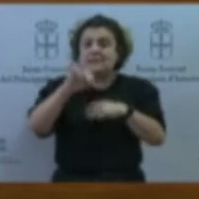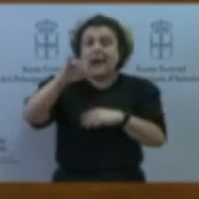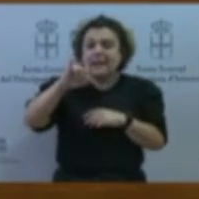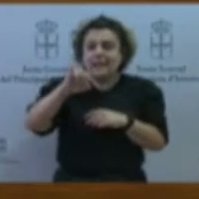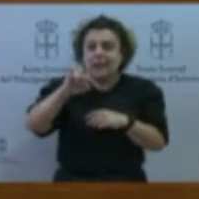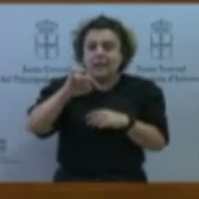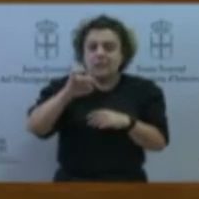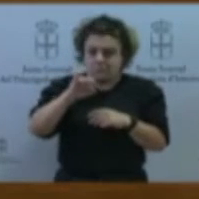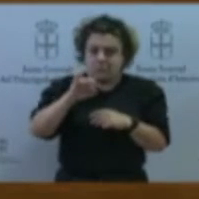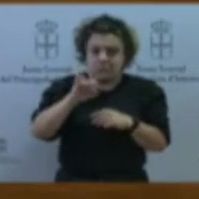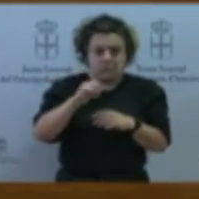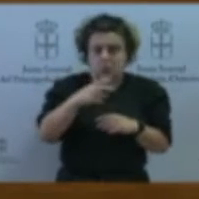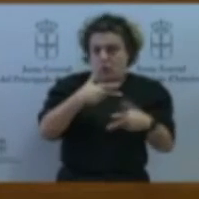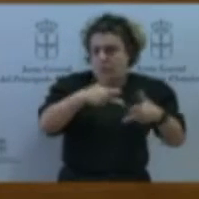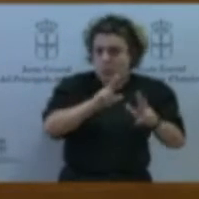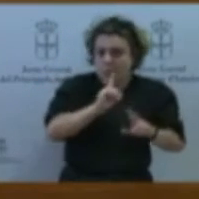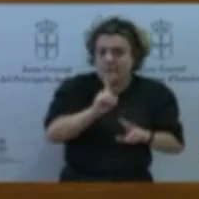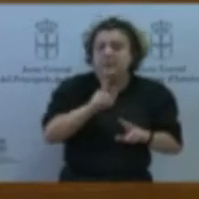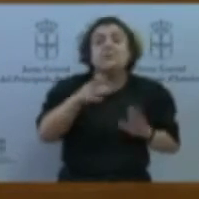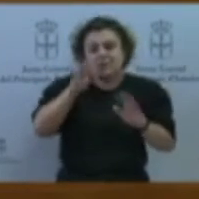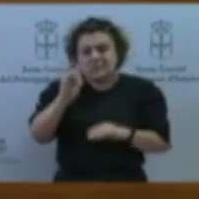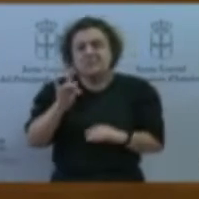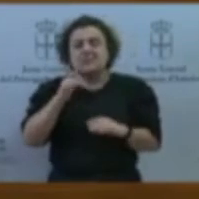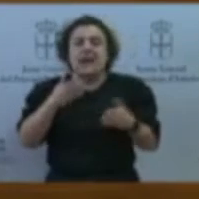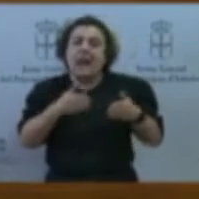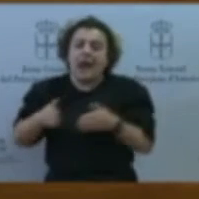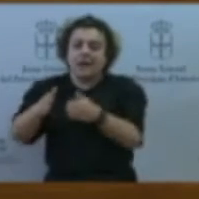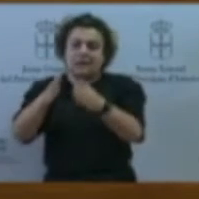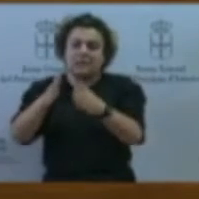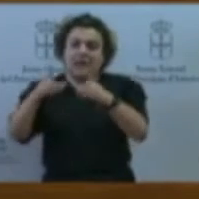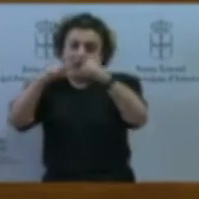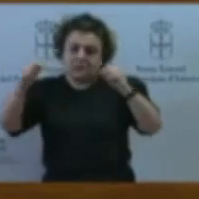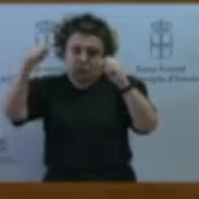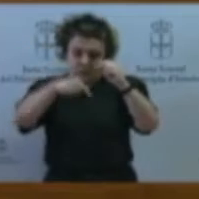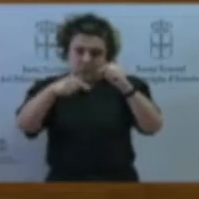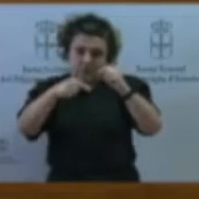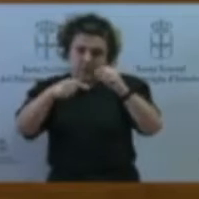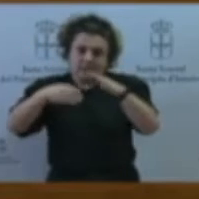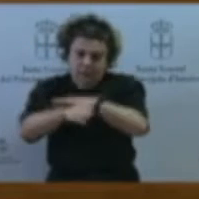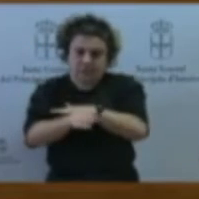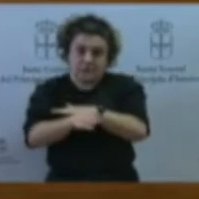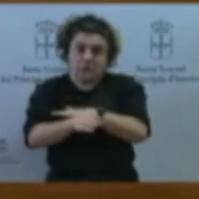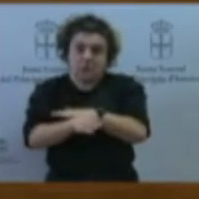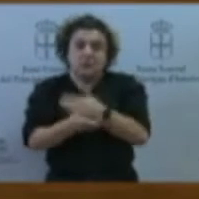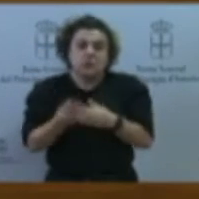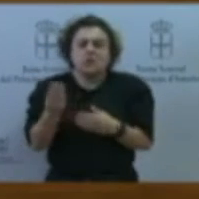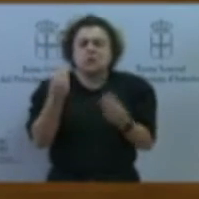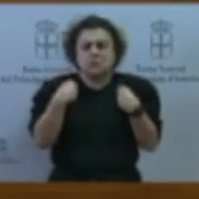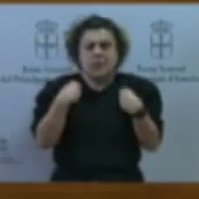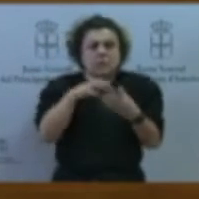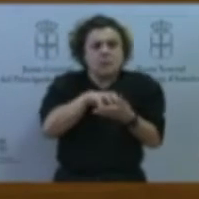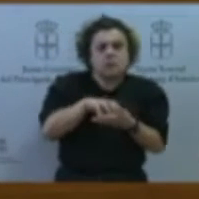sudoccidente asturiano. Y ahí tendríamos que preguntarnos por qué no hemos estado con la suficiente rapidez para actuar en esa situación.